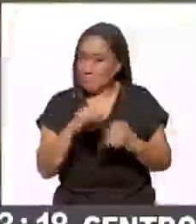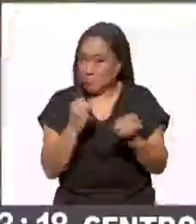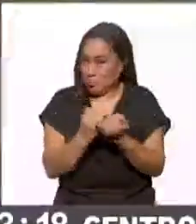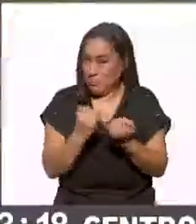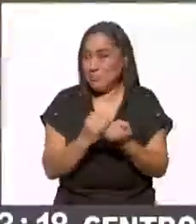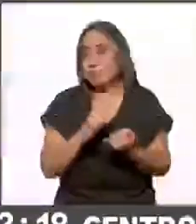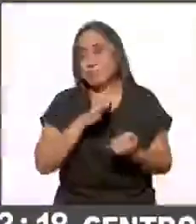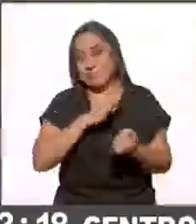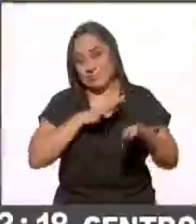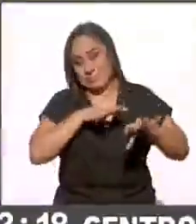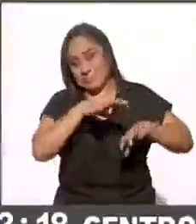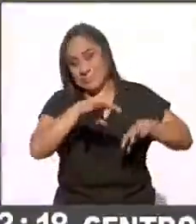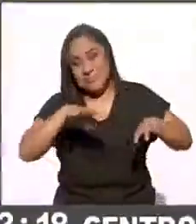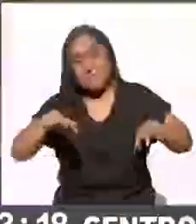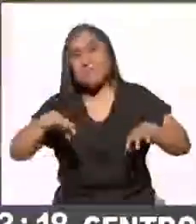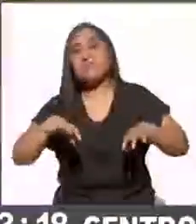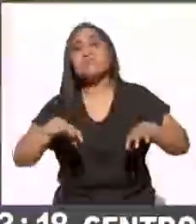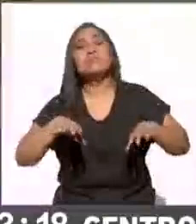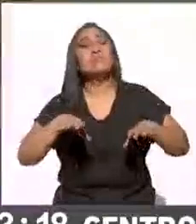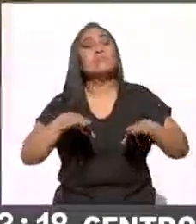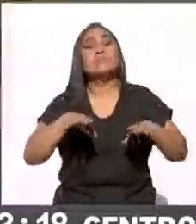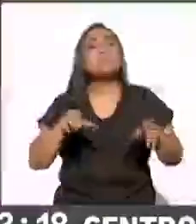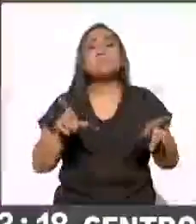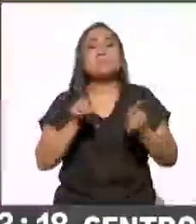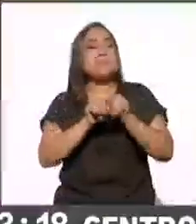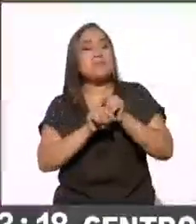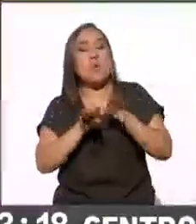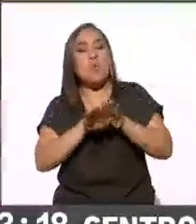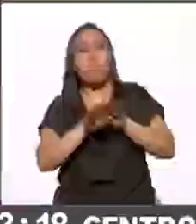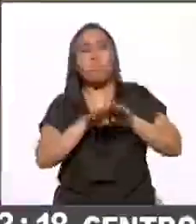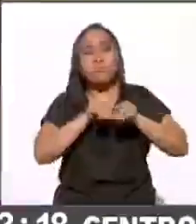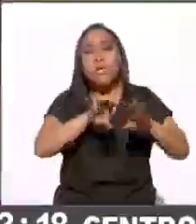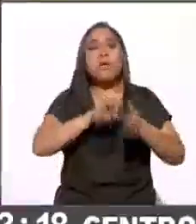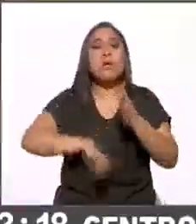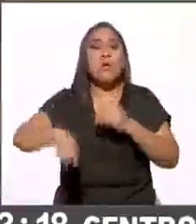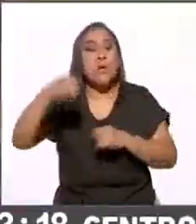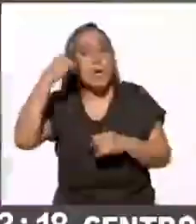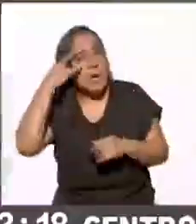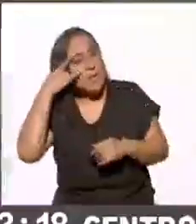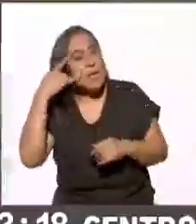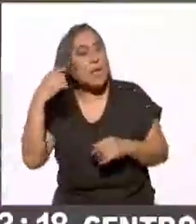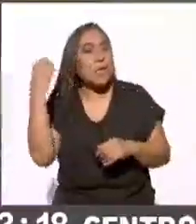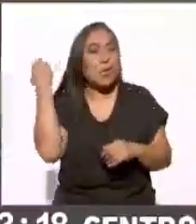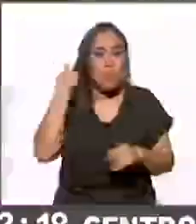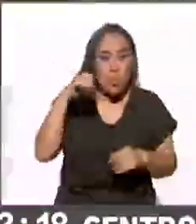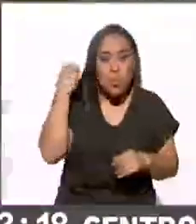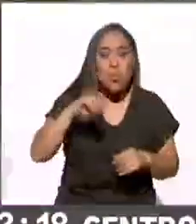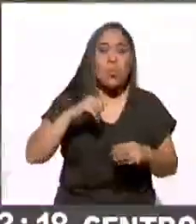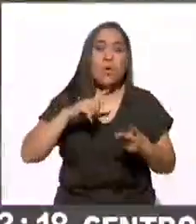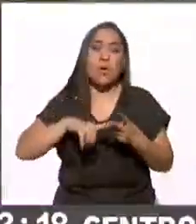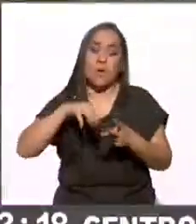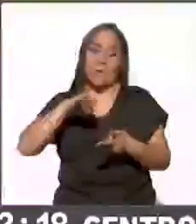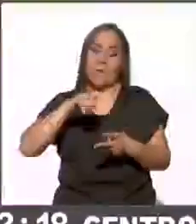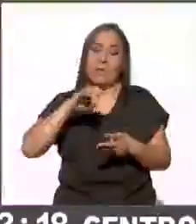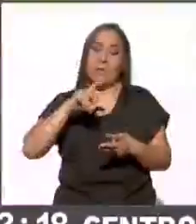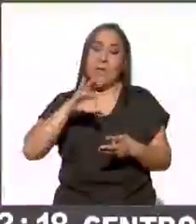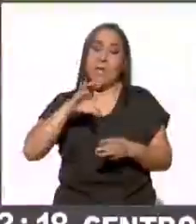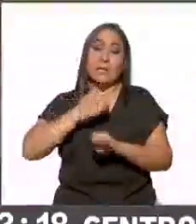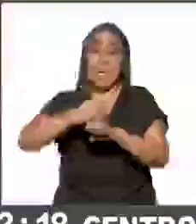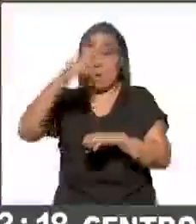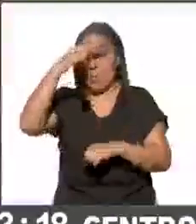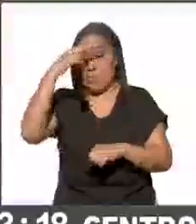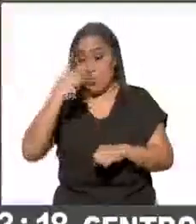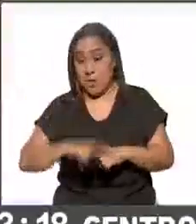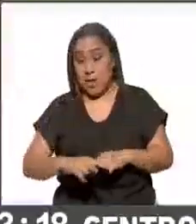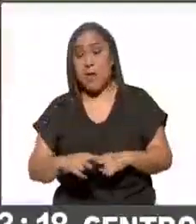localidades llegaron a ser trending topic momentáneo, como Campeche, Oaxaca, Metepec en el Estado de México. Pero